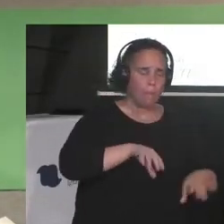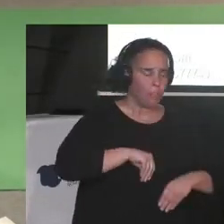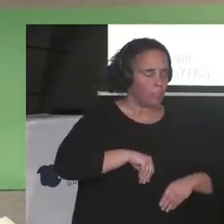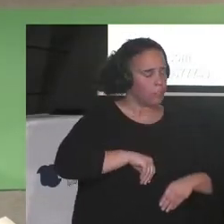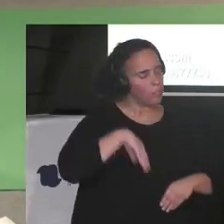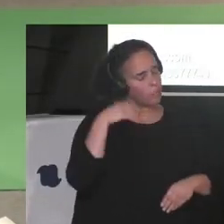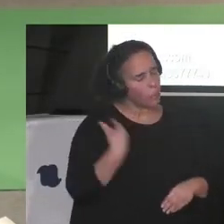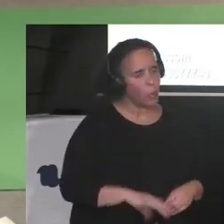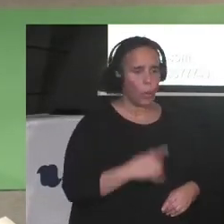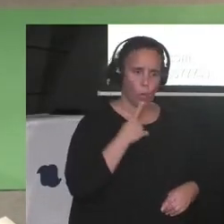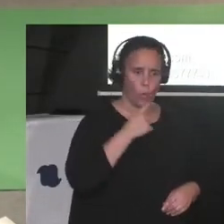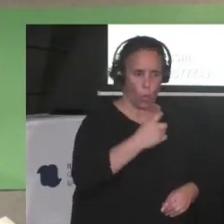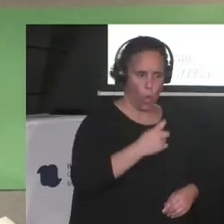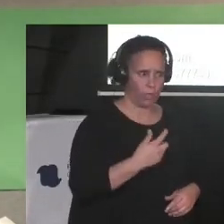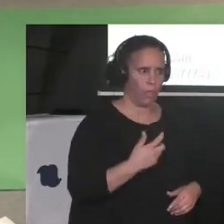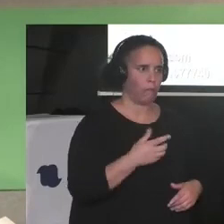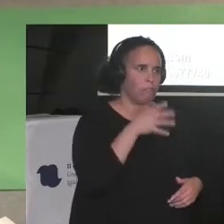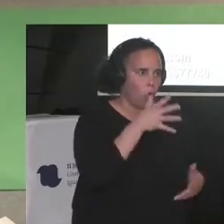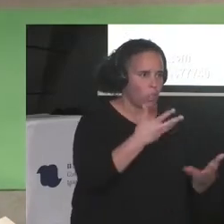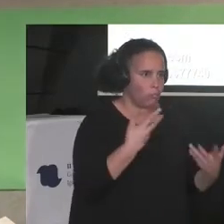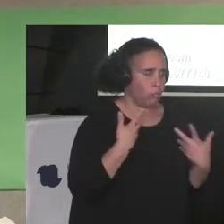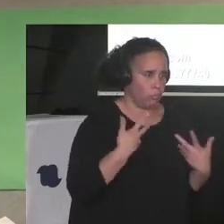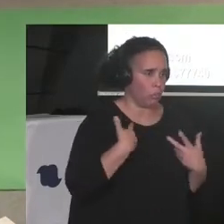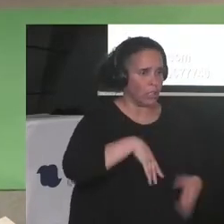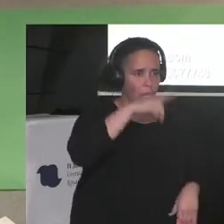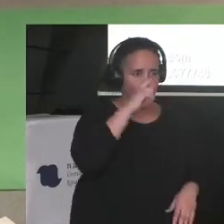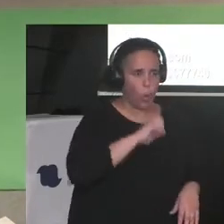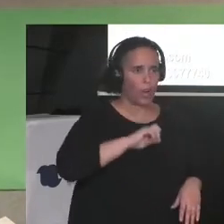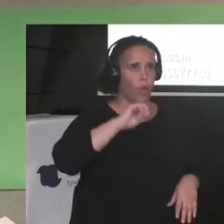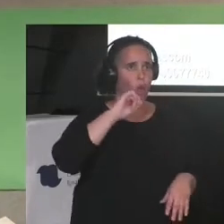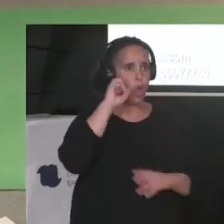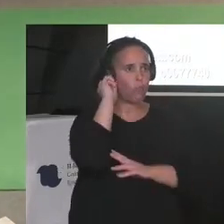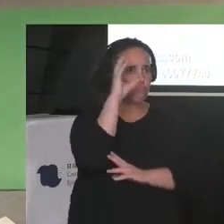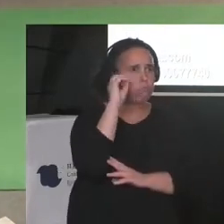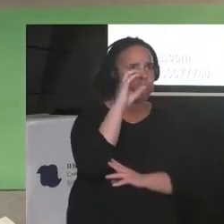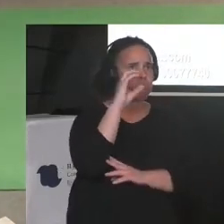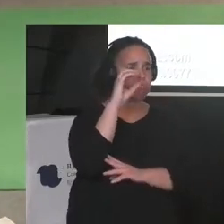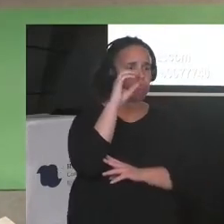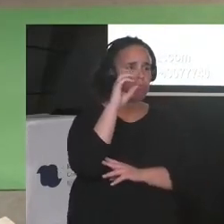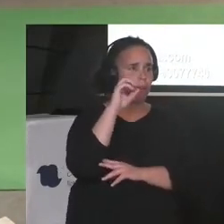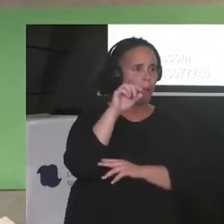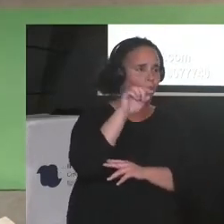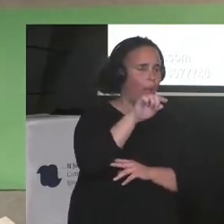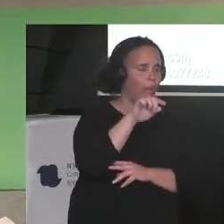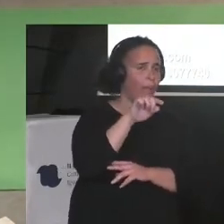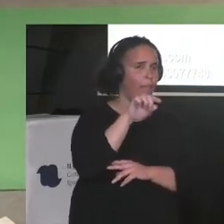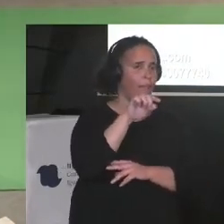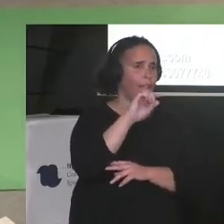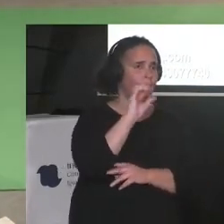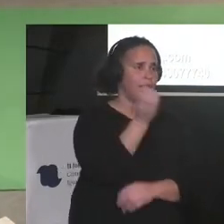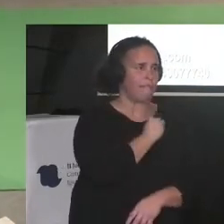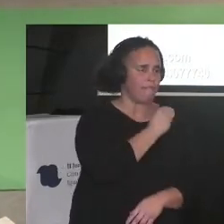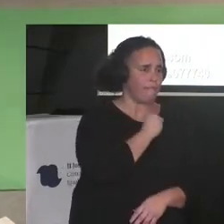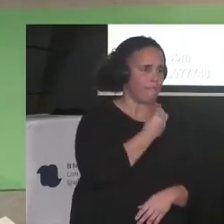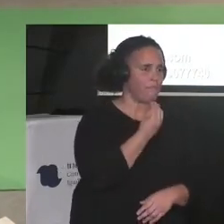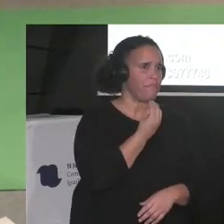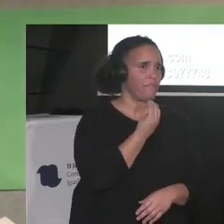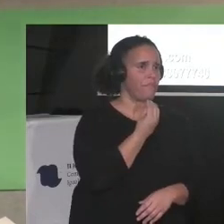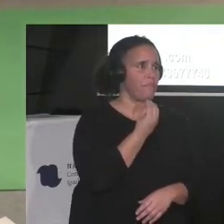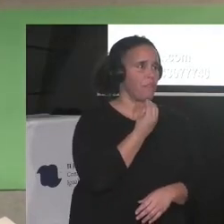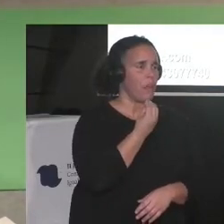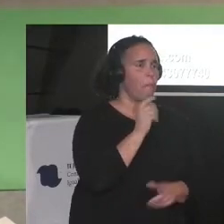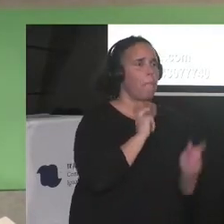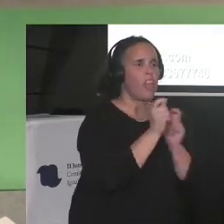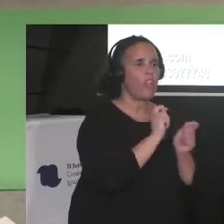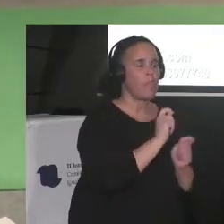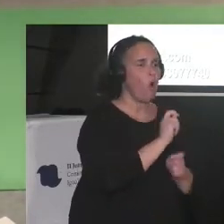Decía que recuerdo todavía los congresos de comunicación en los que se nos cuestionaba que hiciéramos un periodismo no neutral,